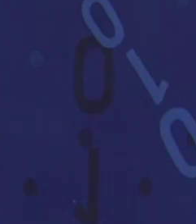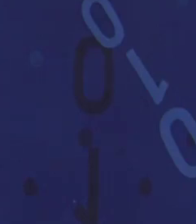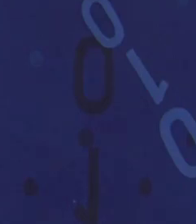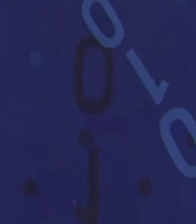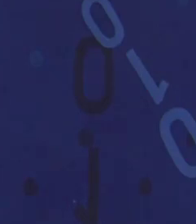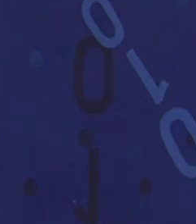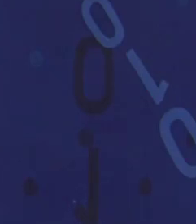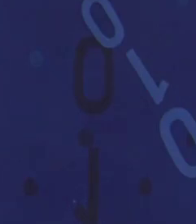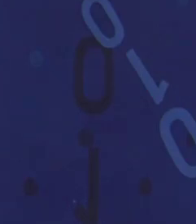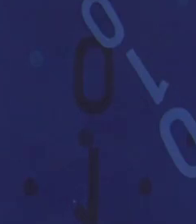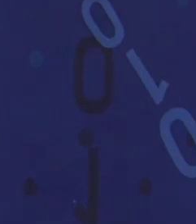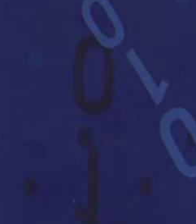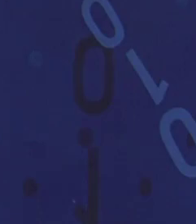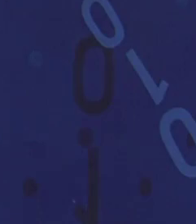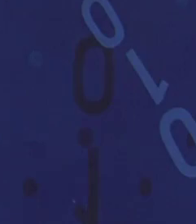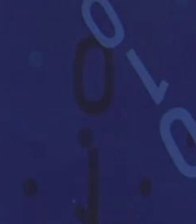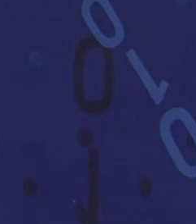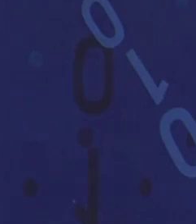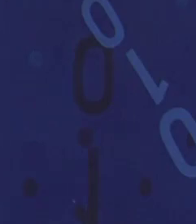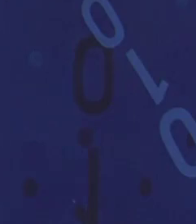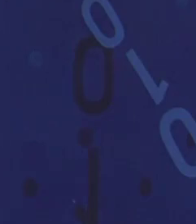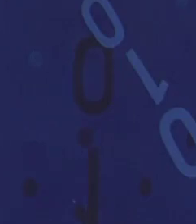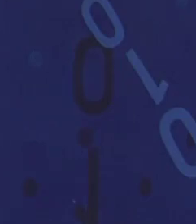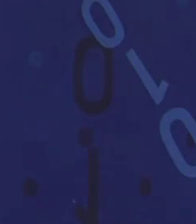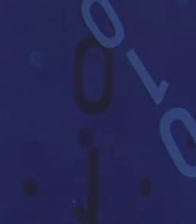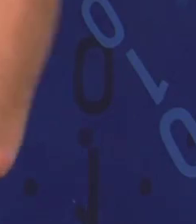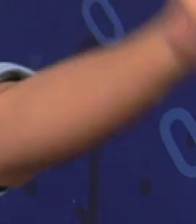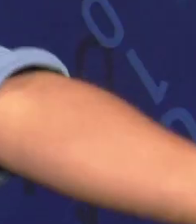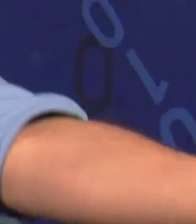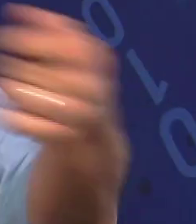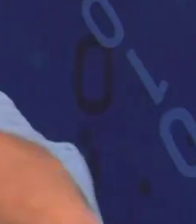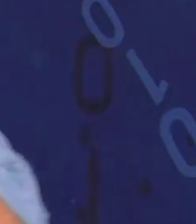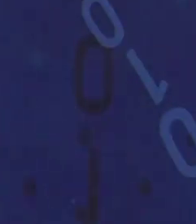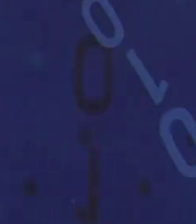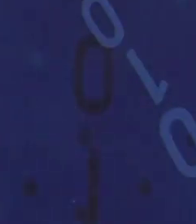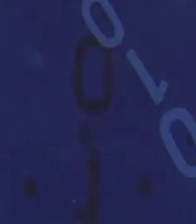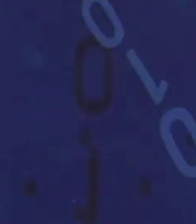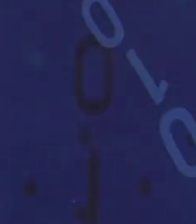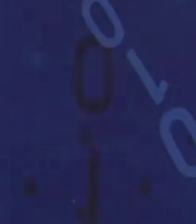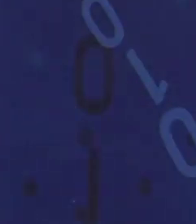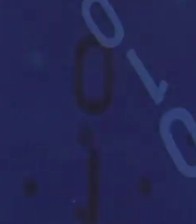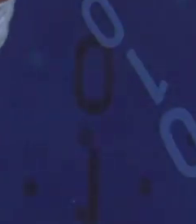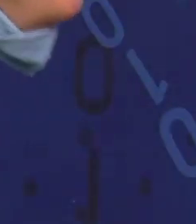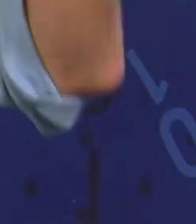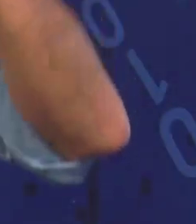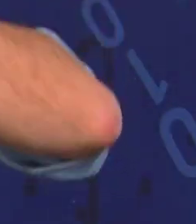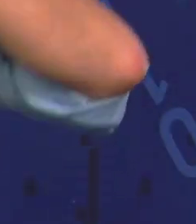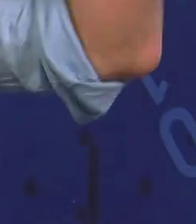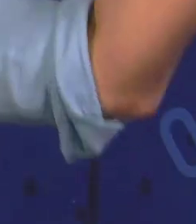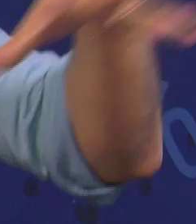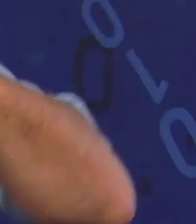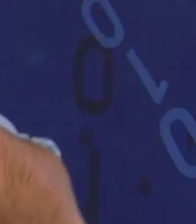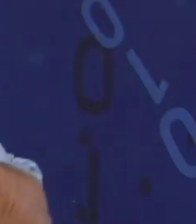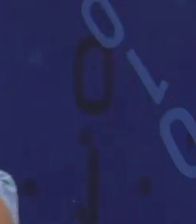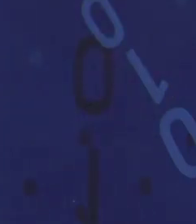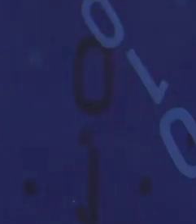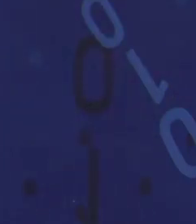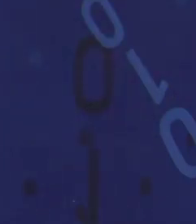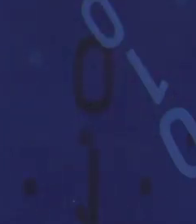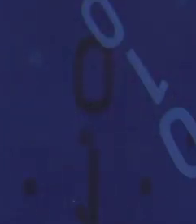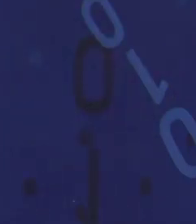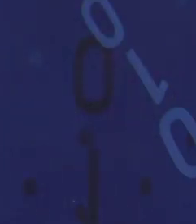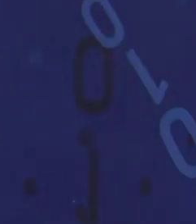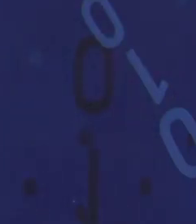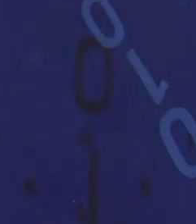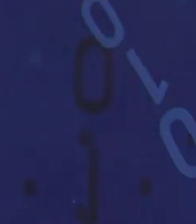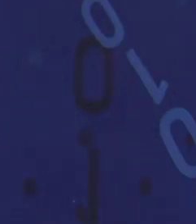porque luego, no, se rajan, no es que no dijo, es que lo malinterpretó, es que ya ves cómo es, es que es el Medina. Las telarañas, tanto de una parte a la otra. Entonces dije,